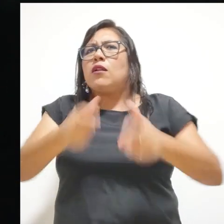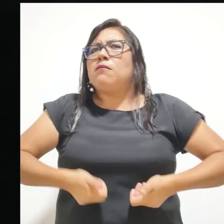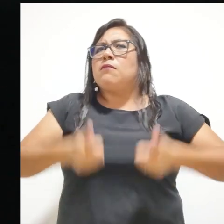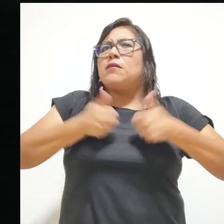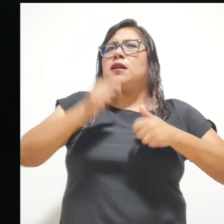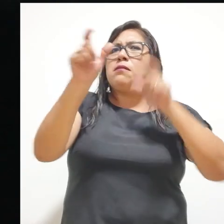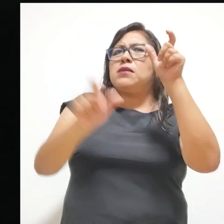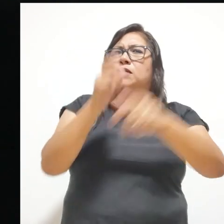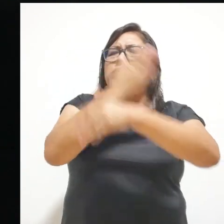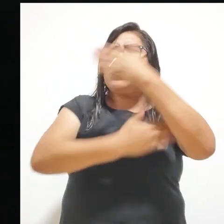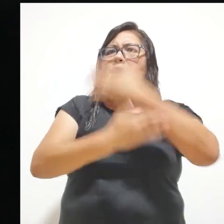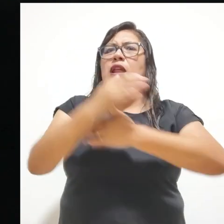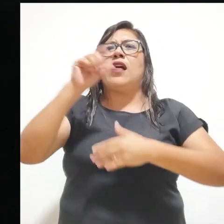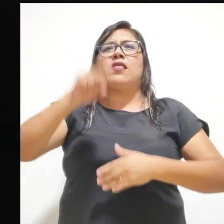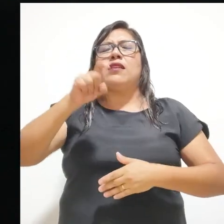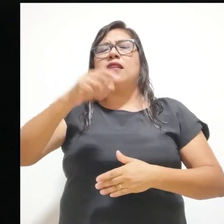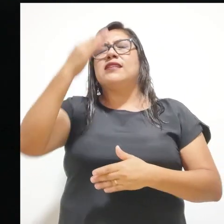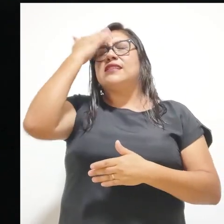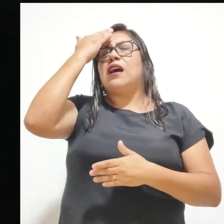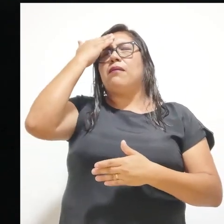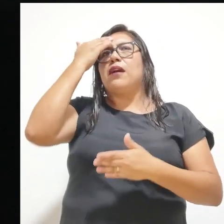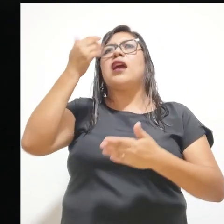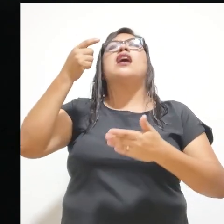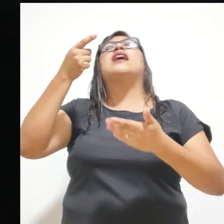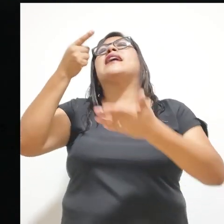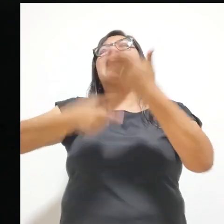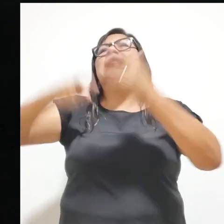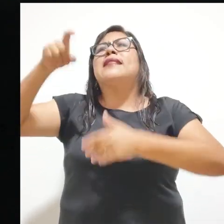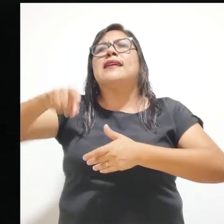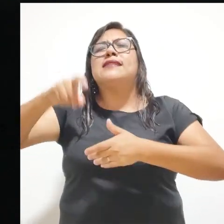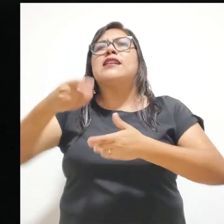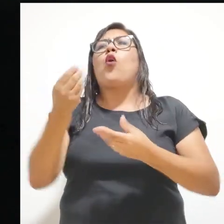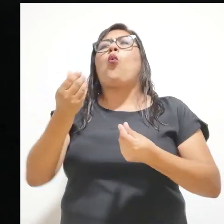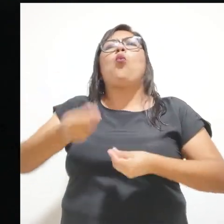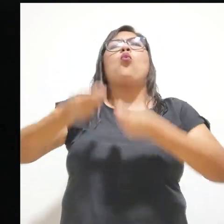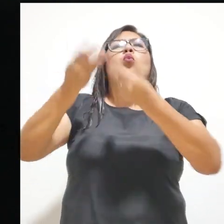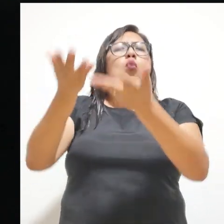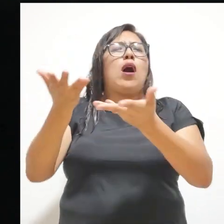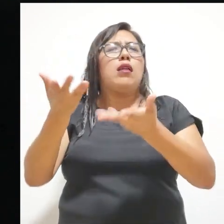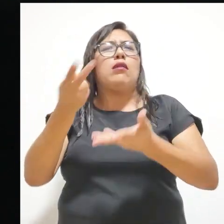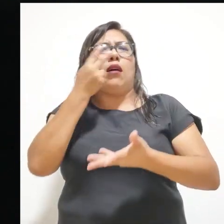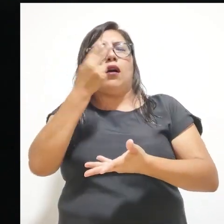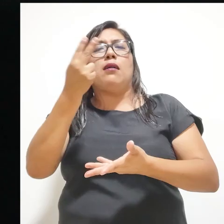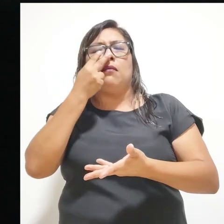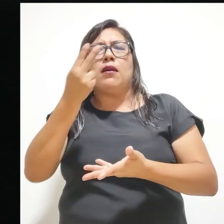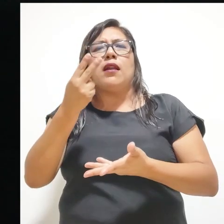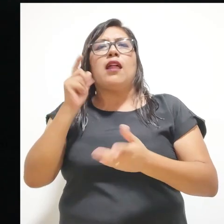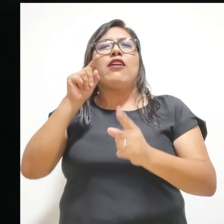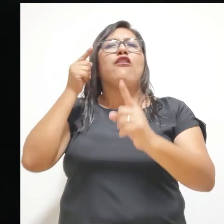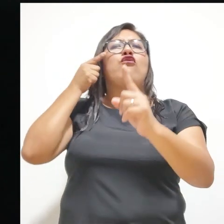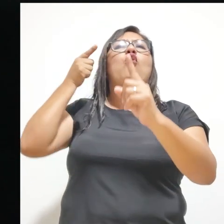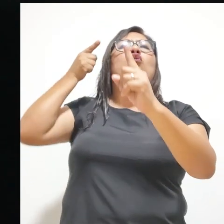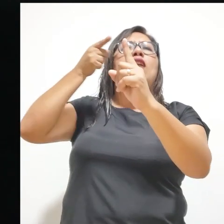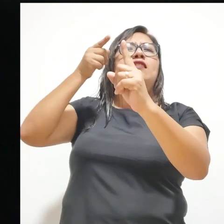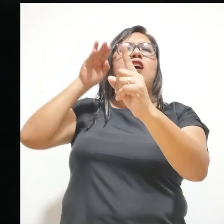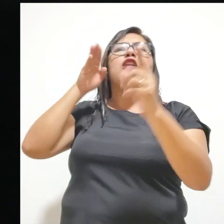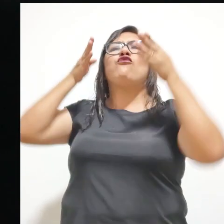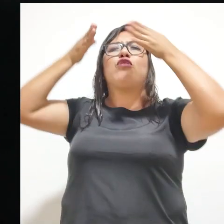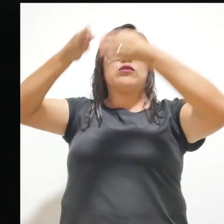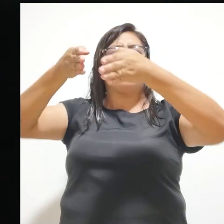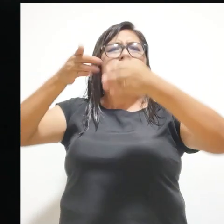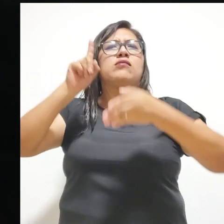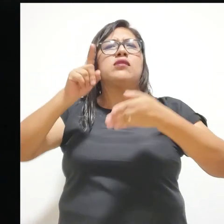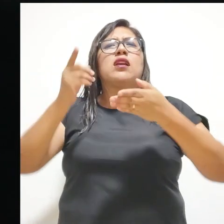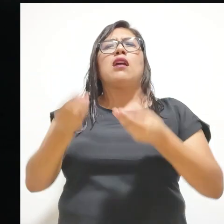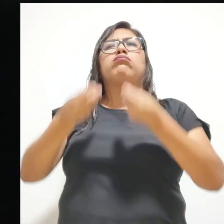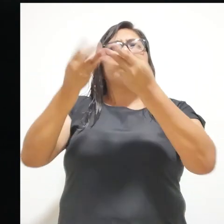discapacidad para que sobre esa base diferenciar qué tipo de aporte, subsidio y programa social tenemos que focalizar y